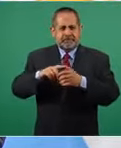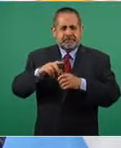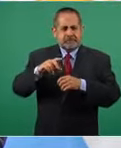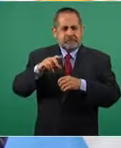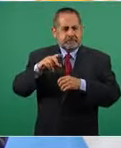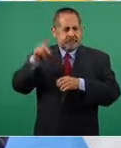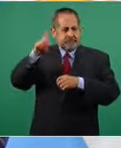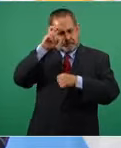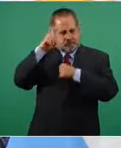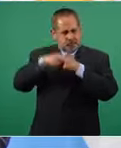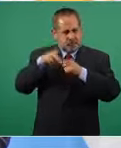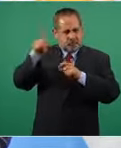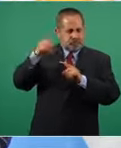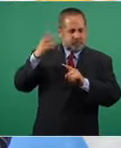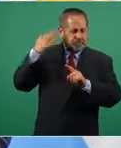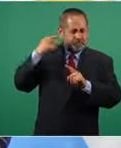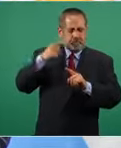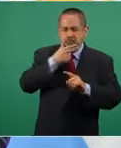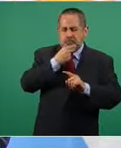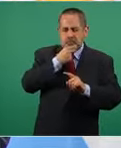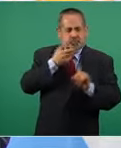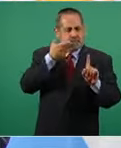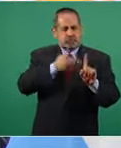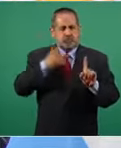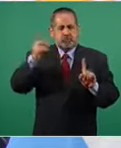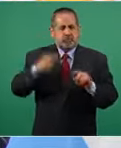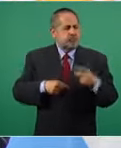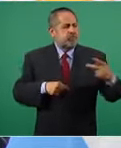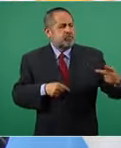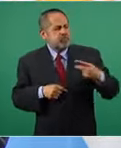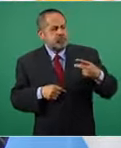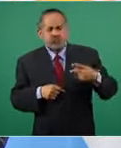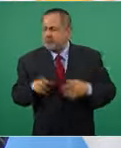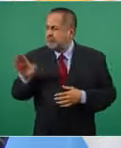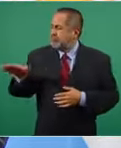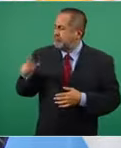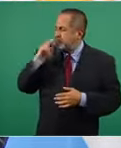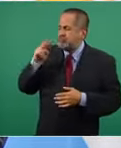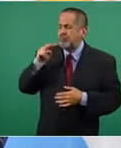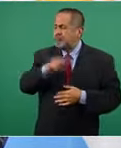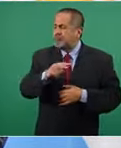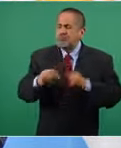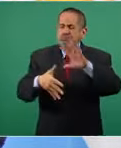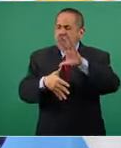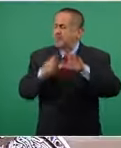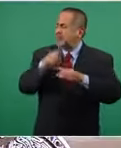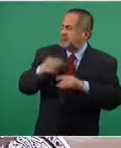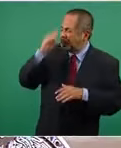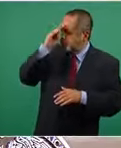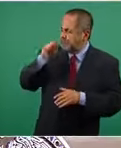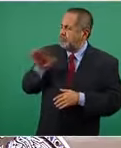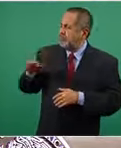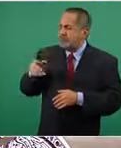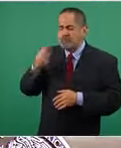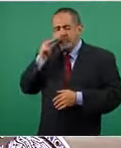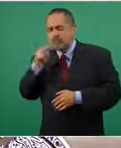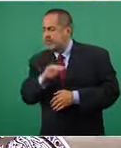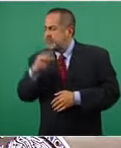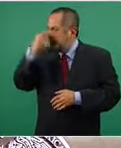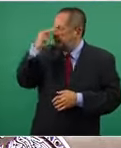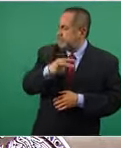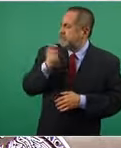potencia europea, que me preguntó cómo veía la situación del continente, y me preguntó puntualmente por México,